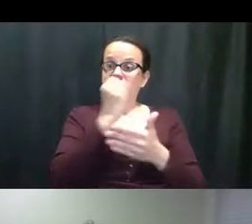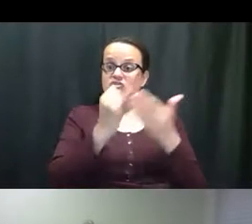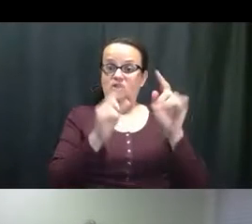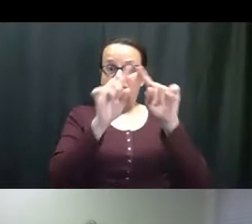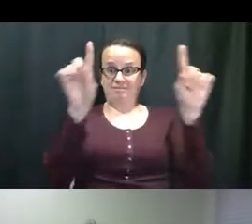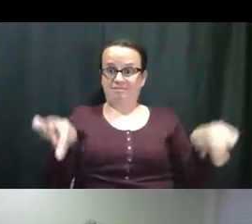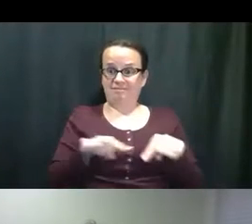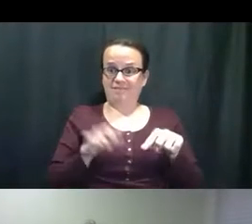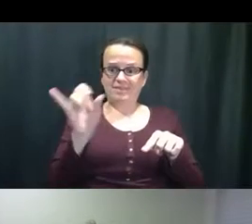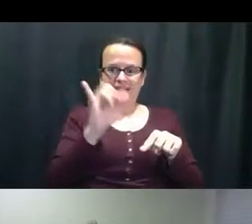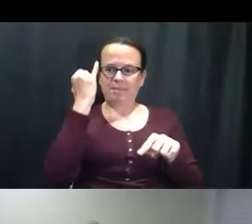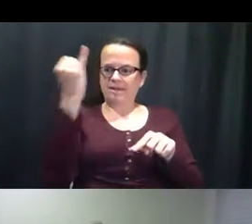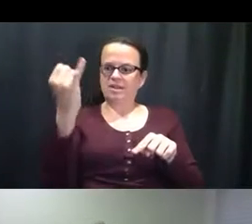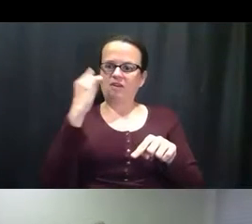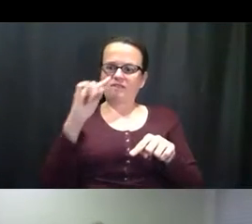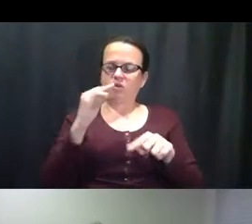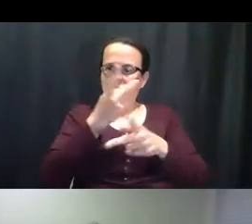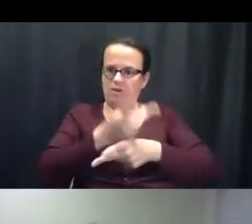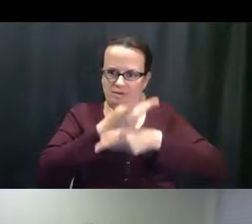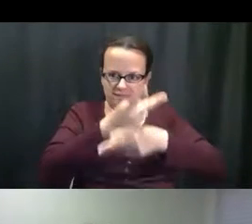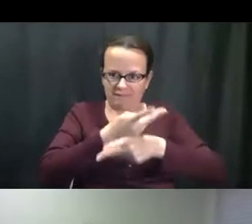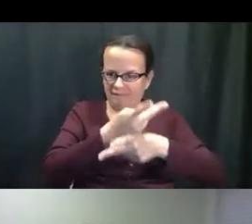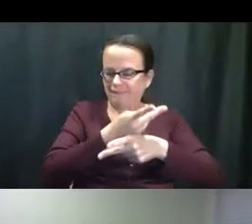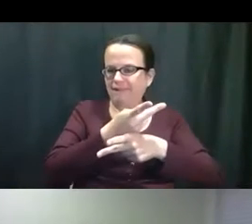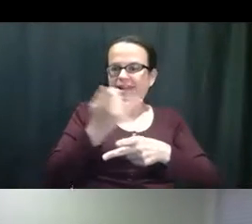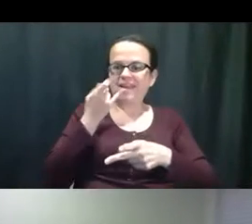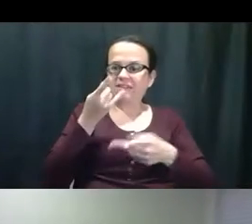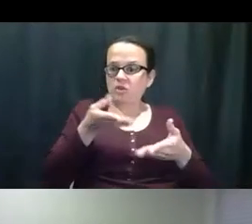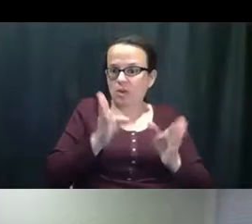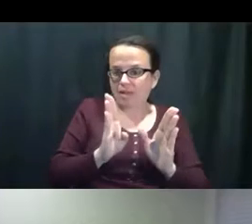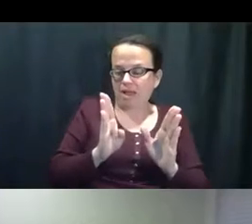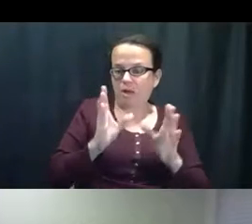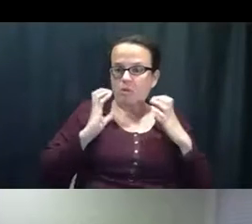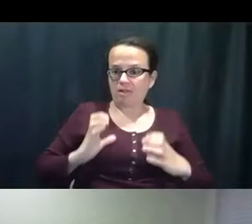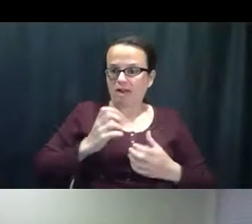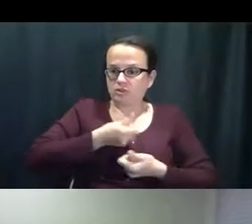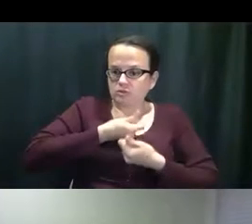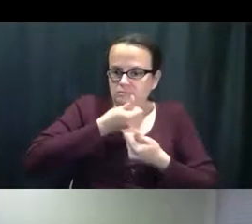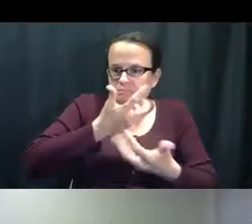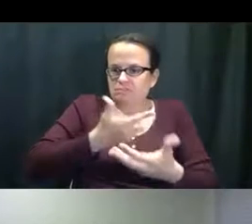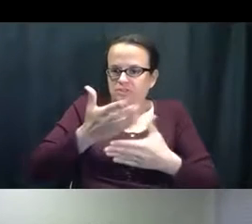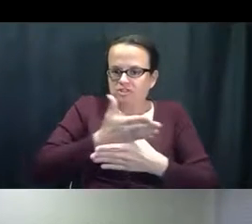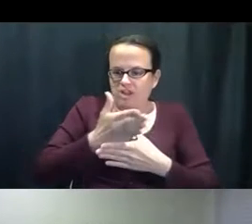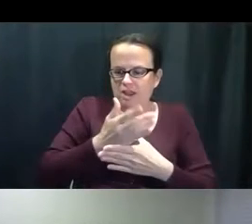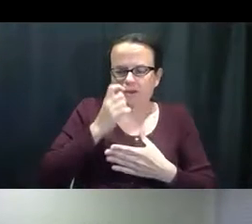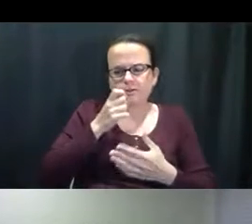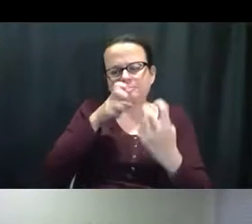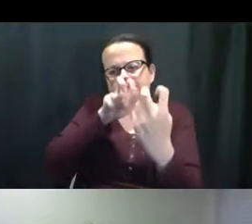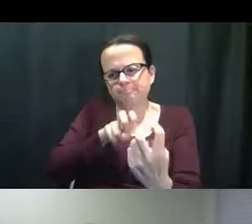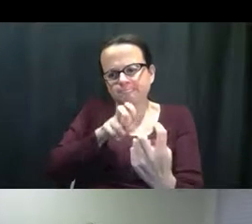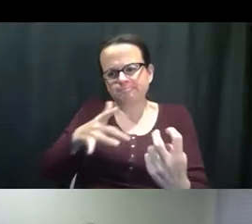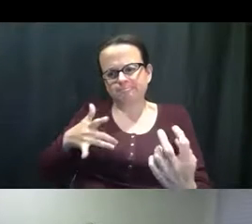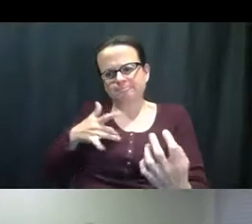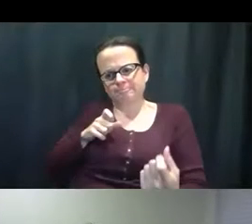Eso también sucede. Eso también sucede. Si usted deja que los clientes compartan sus sus